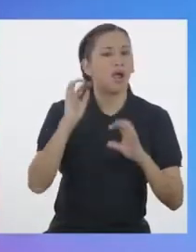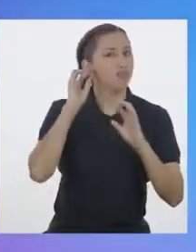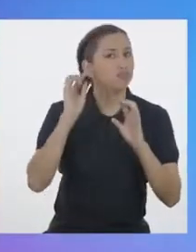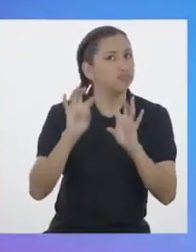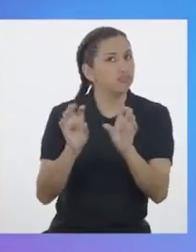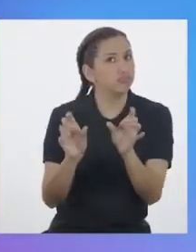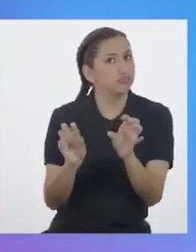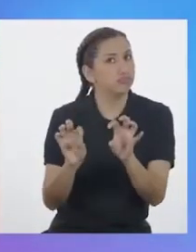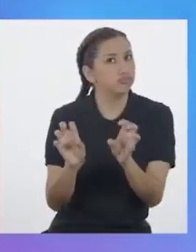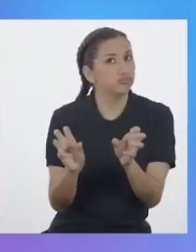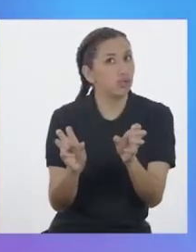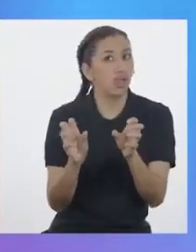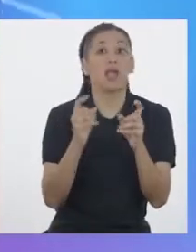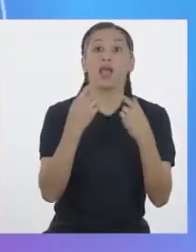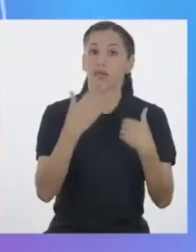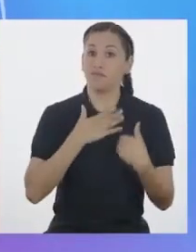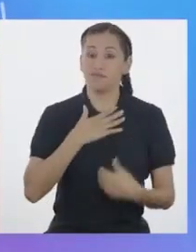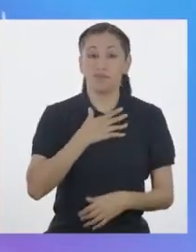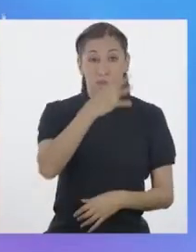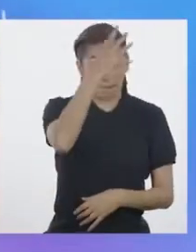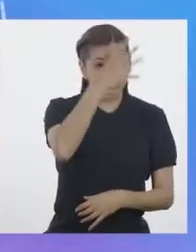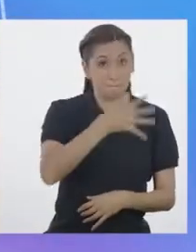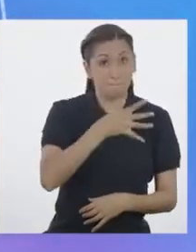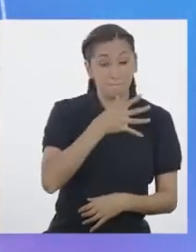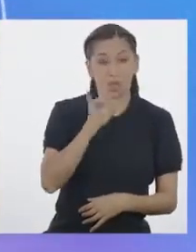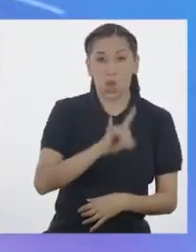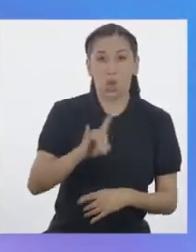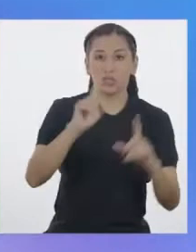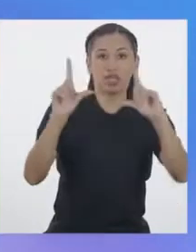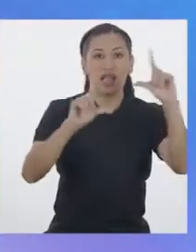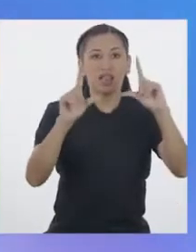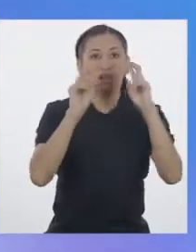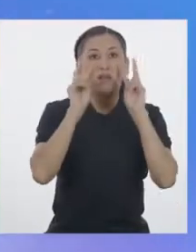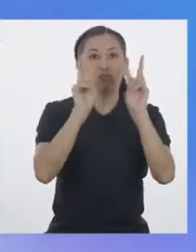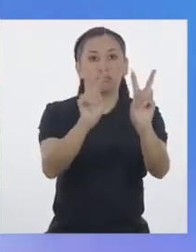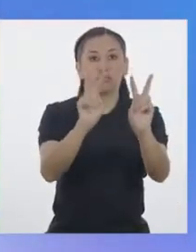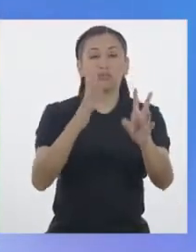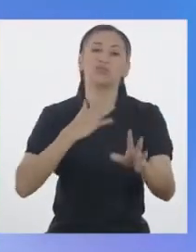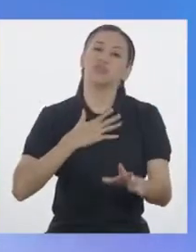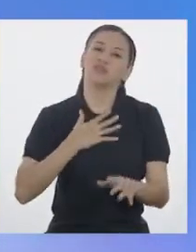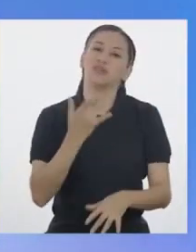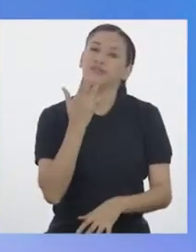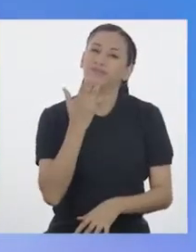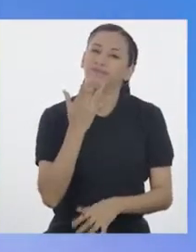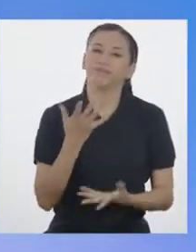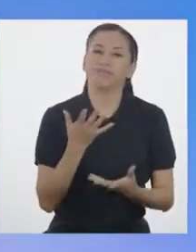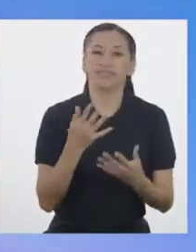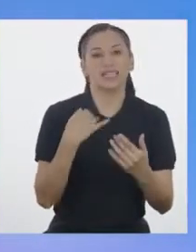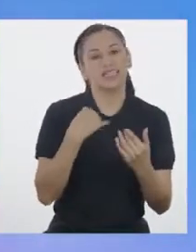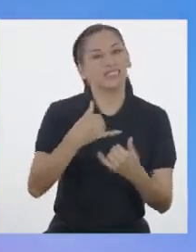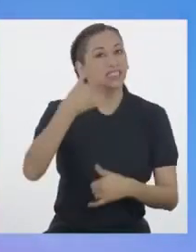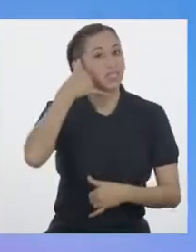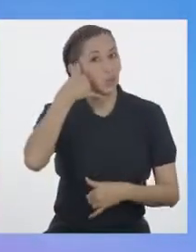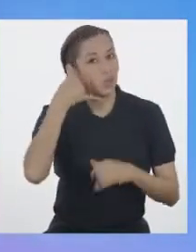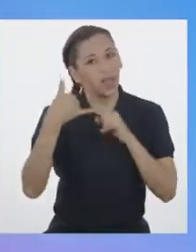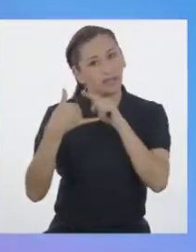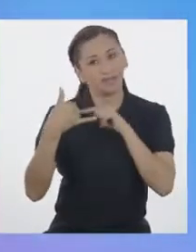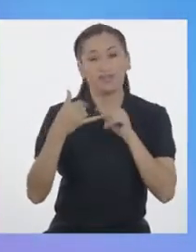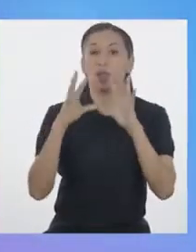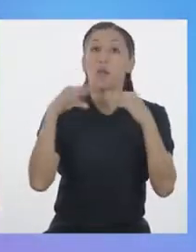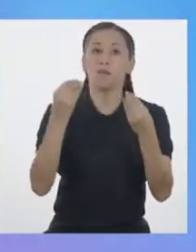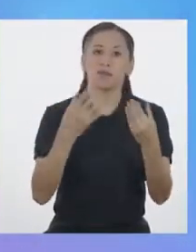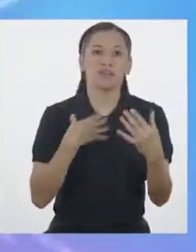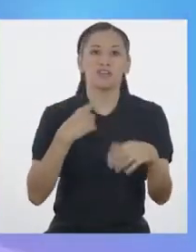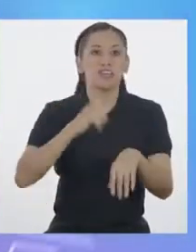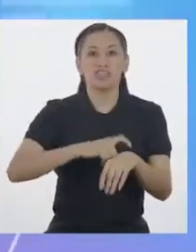y mis padres por la televisión. Yo prefiero el celular porque me